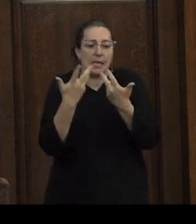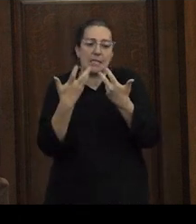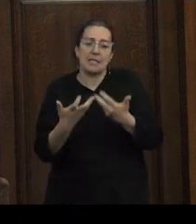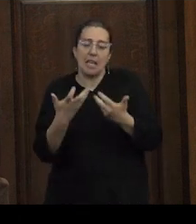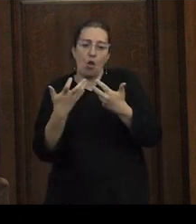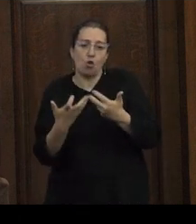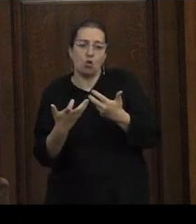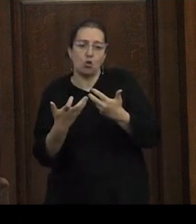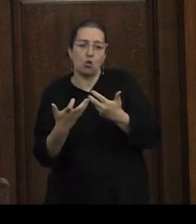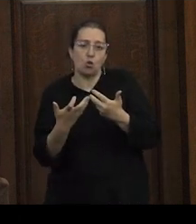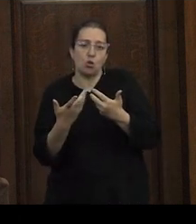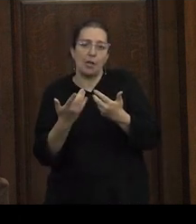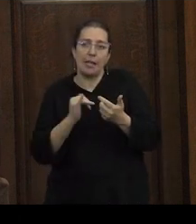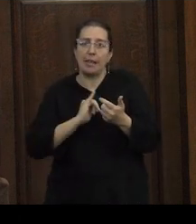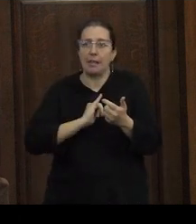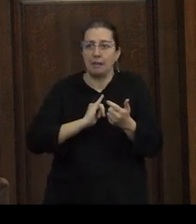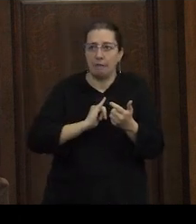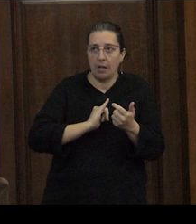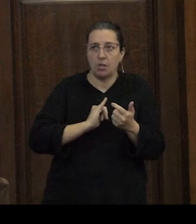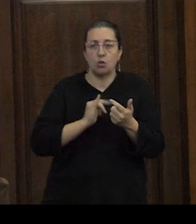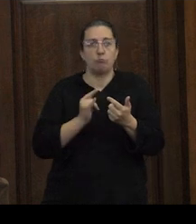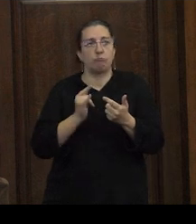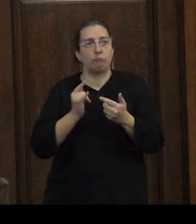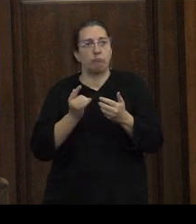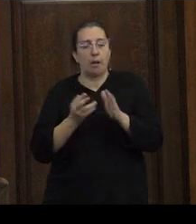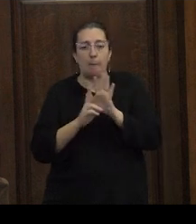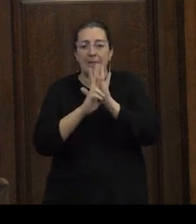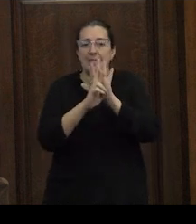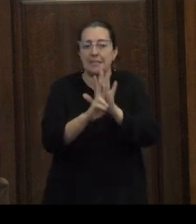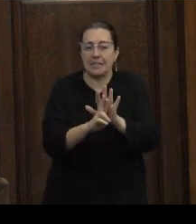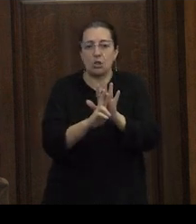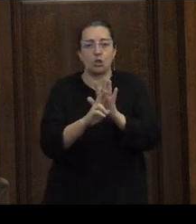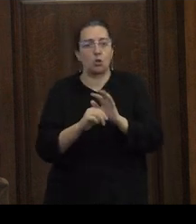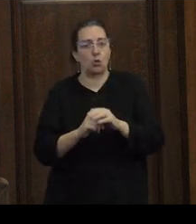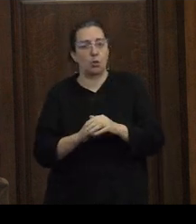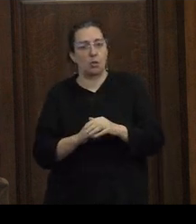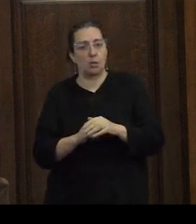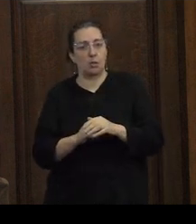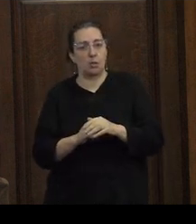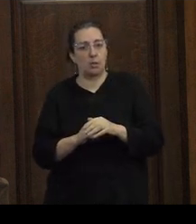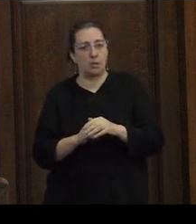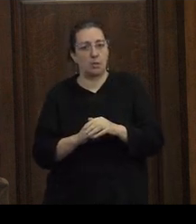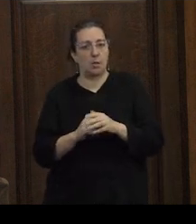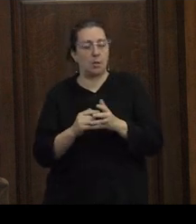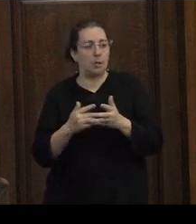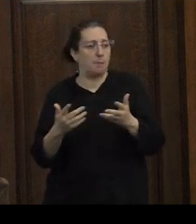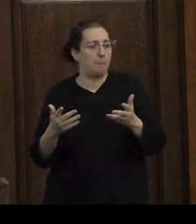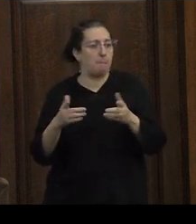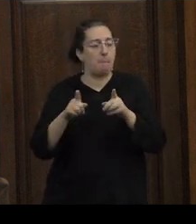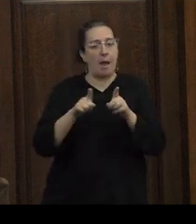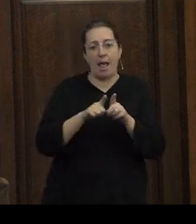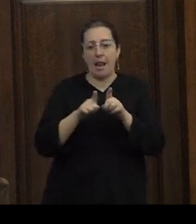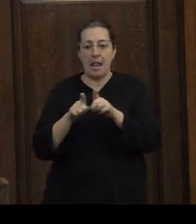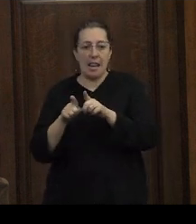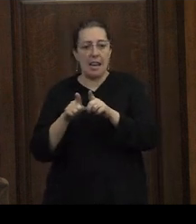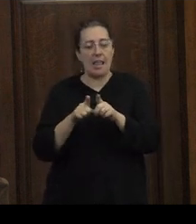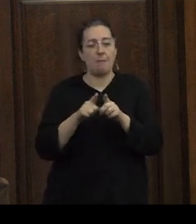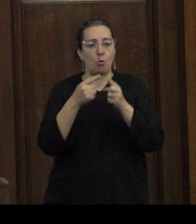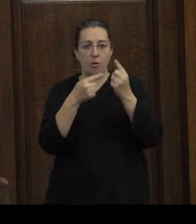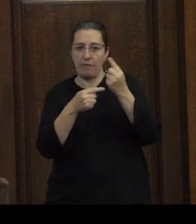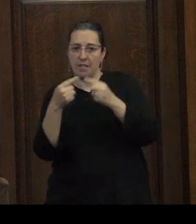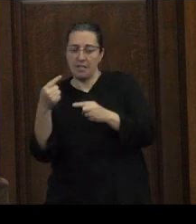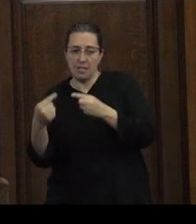deseos identificaciones representaciones establecimiento de paralelismos